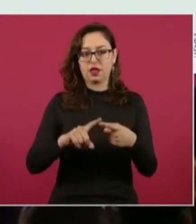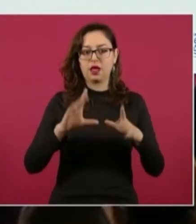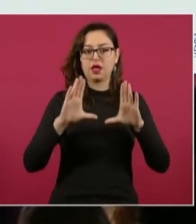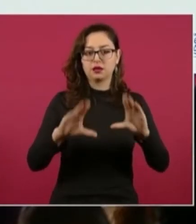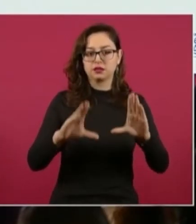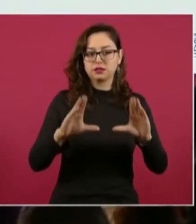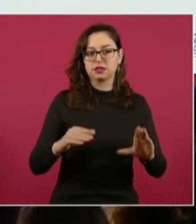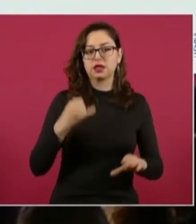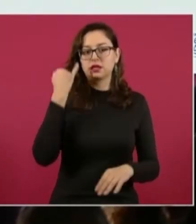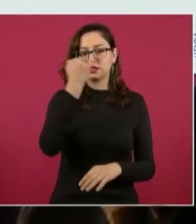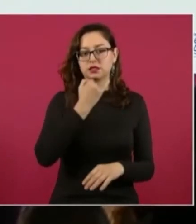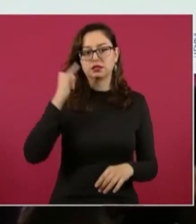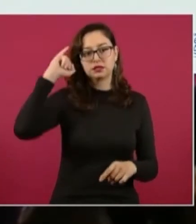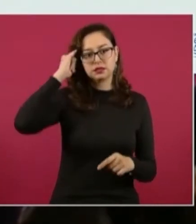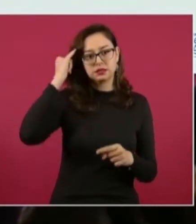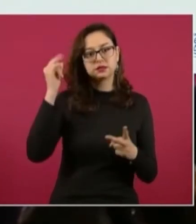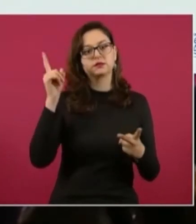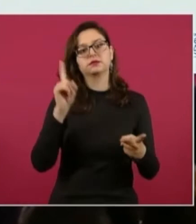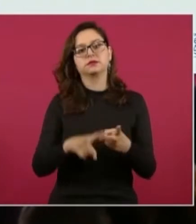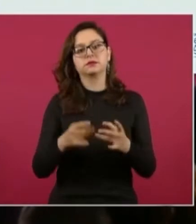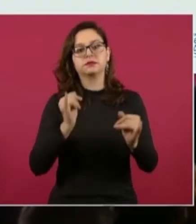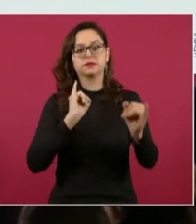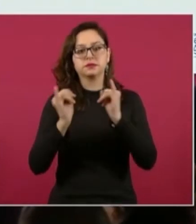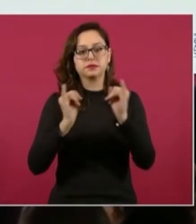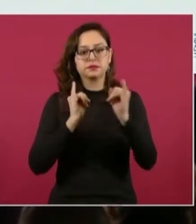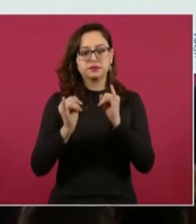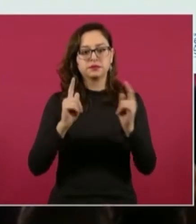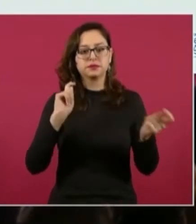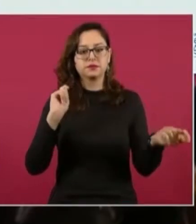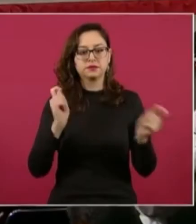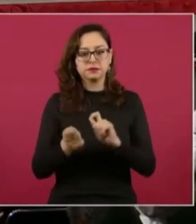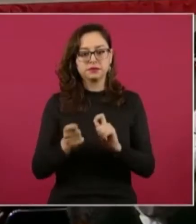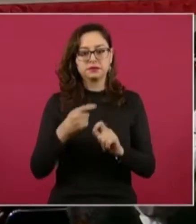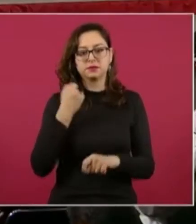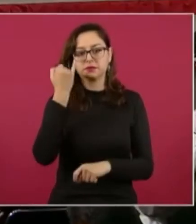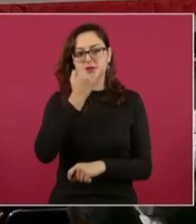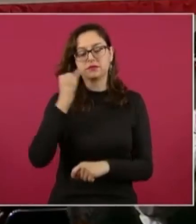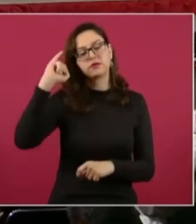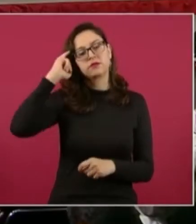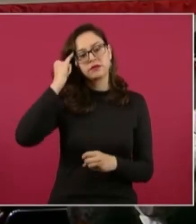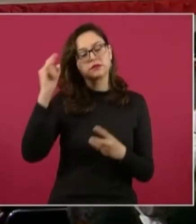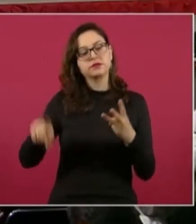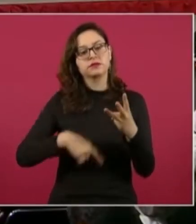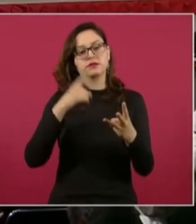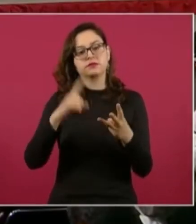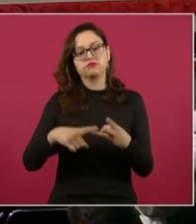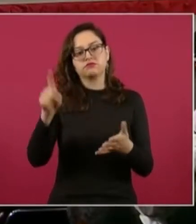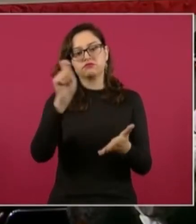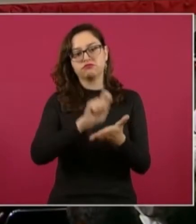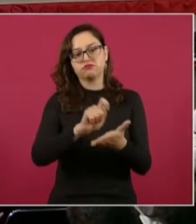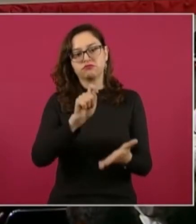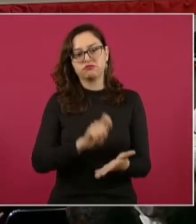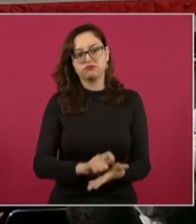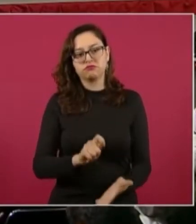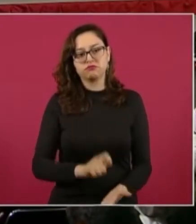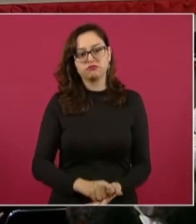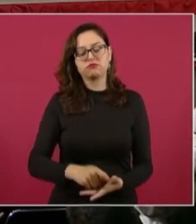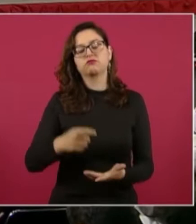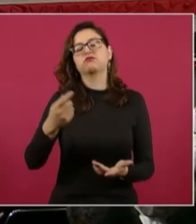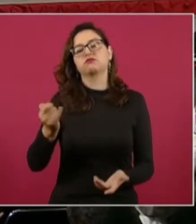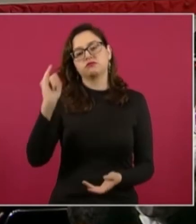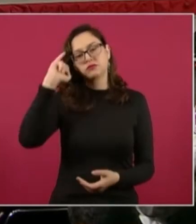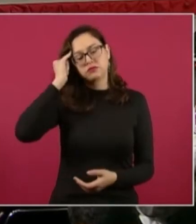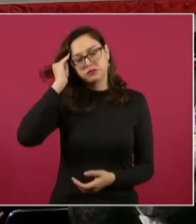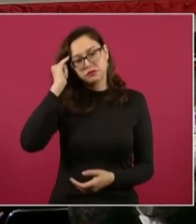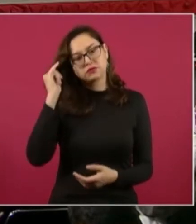indígenas, en interpretación y traducción, en literatura en lenguas indígenas y comunicación indígena